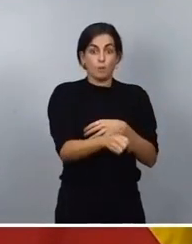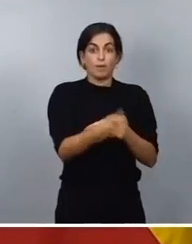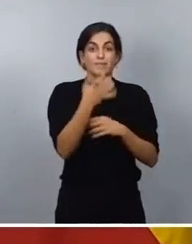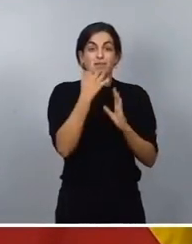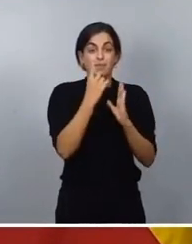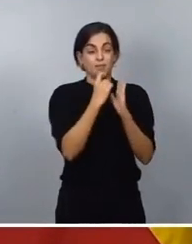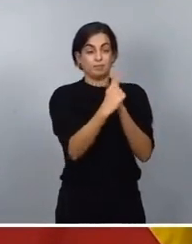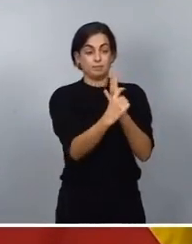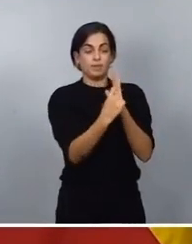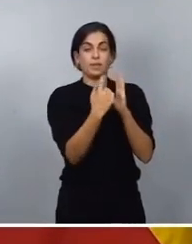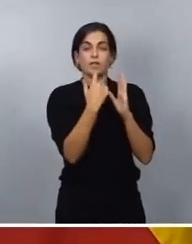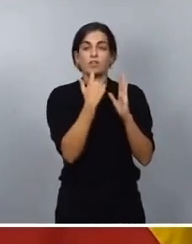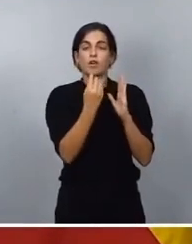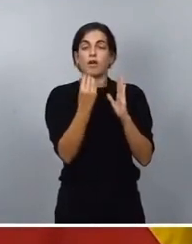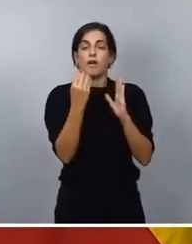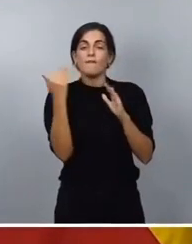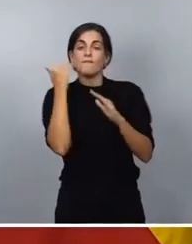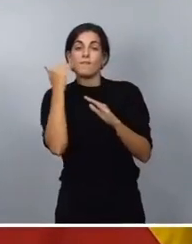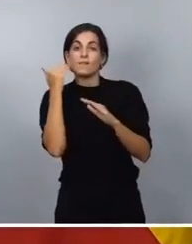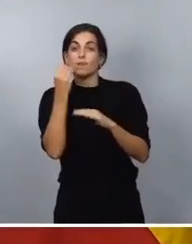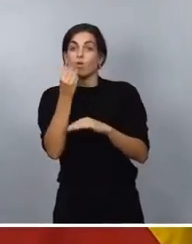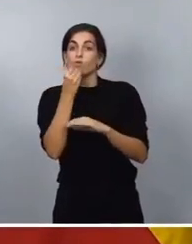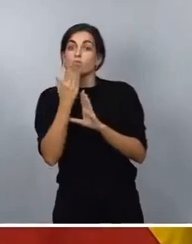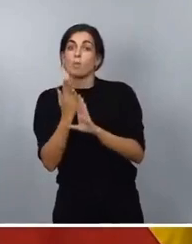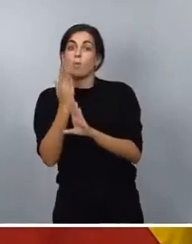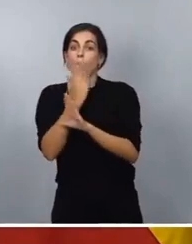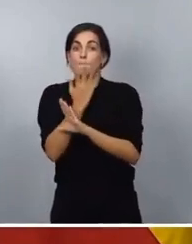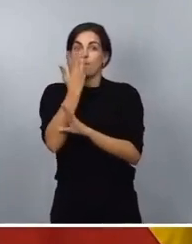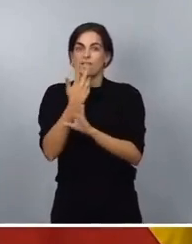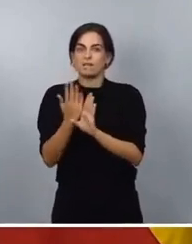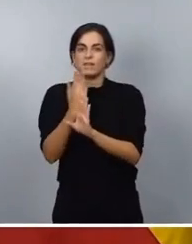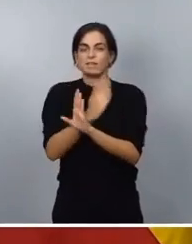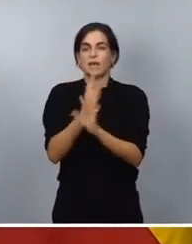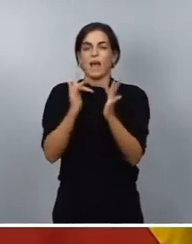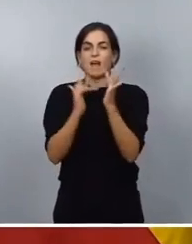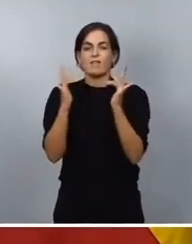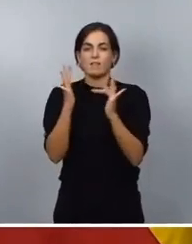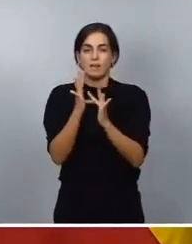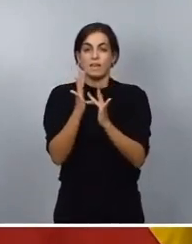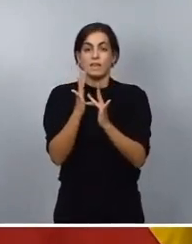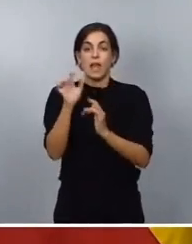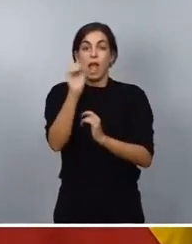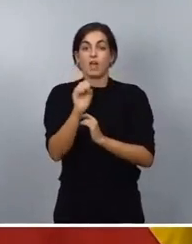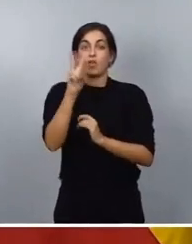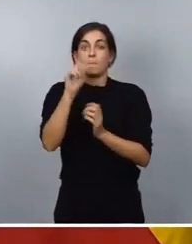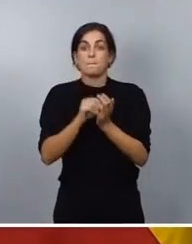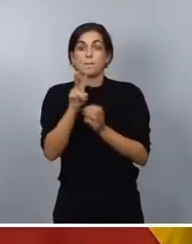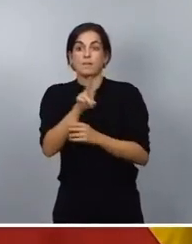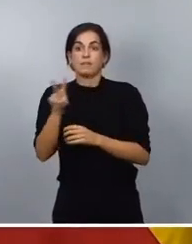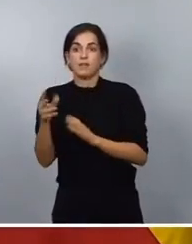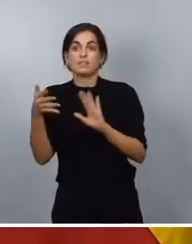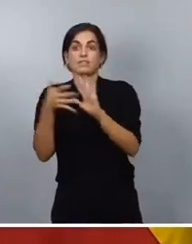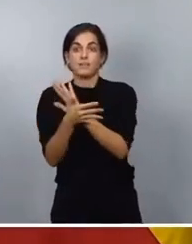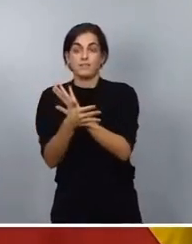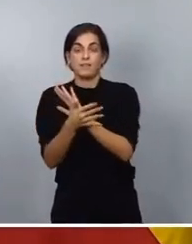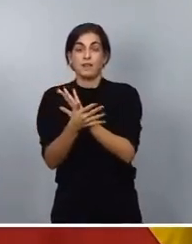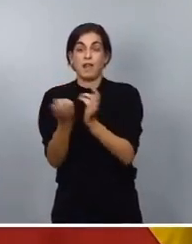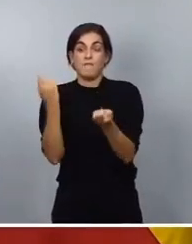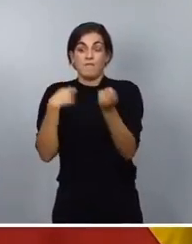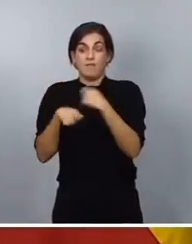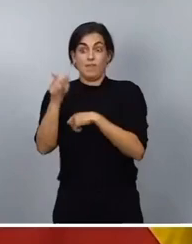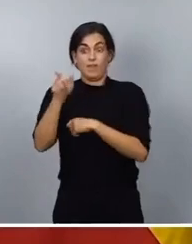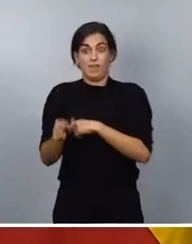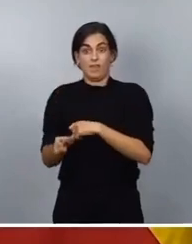preferente abril del año 2022, significa que el vendedor, el quien ha producido